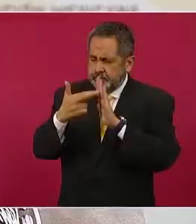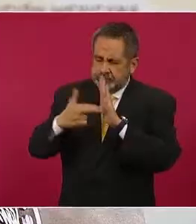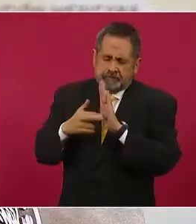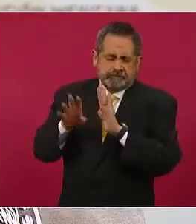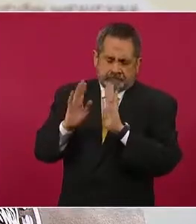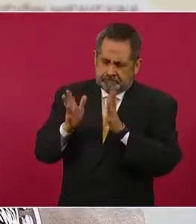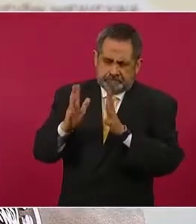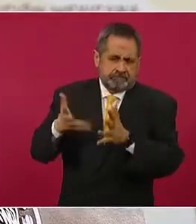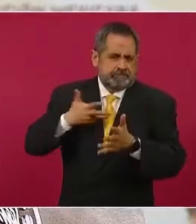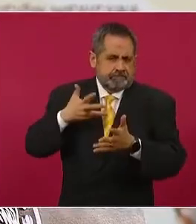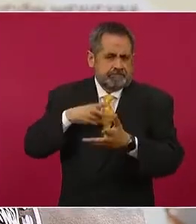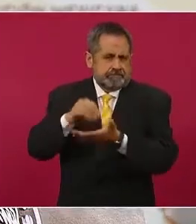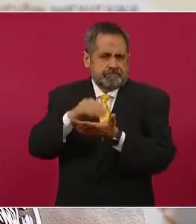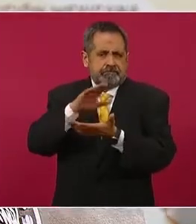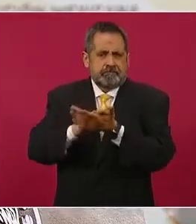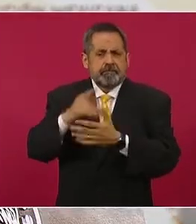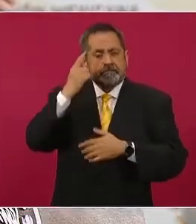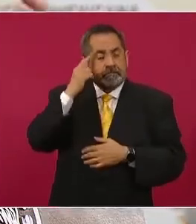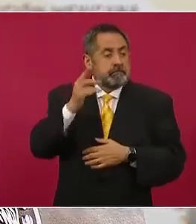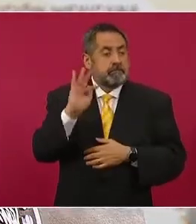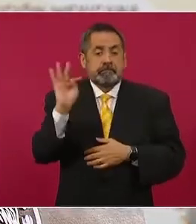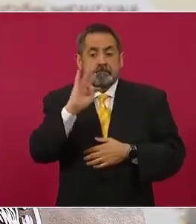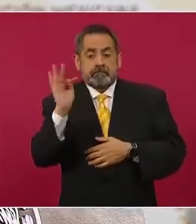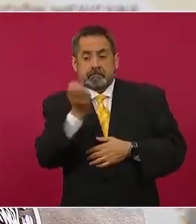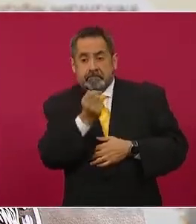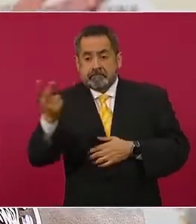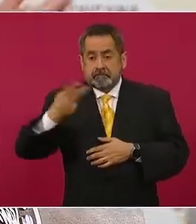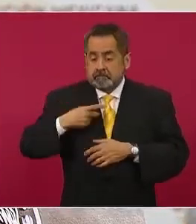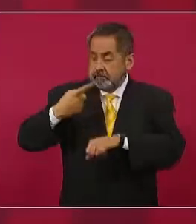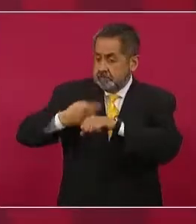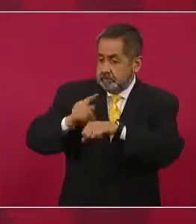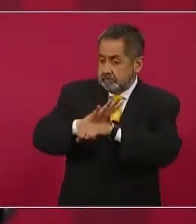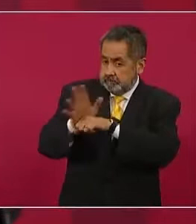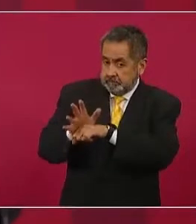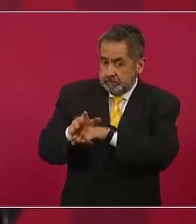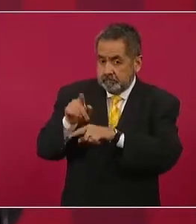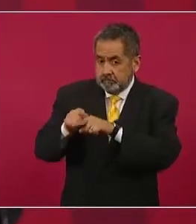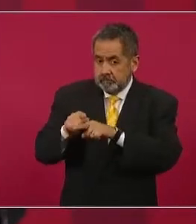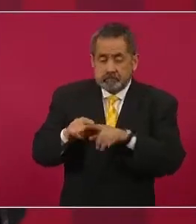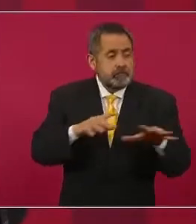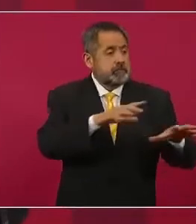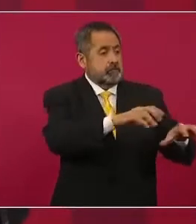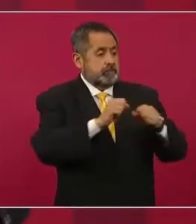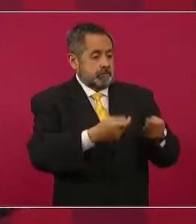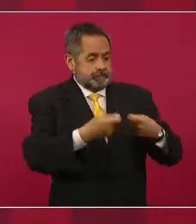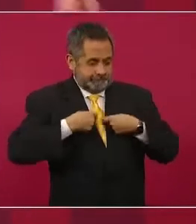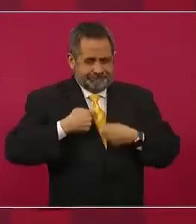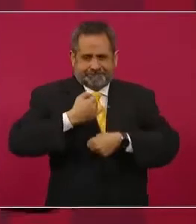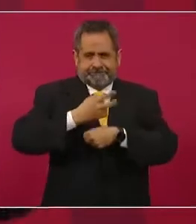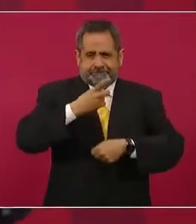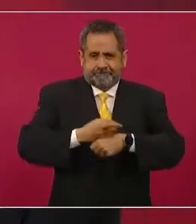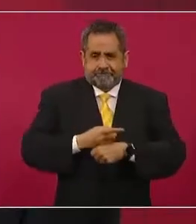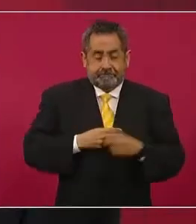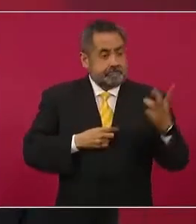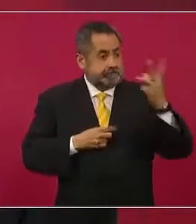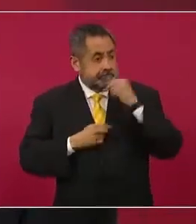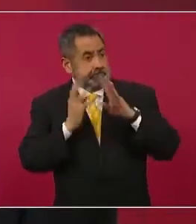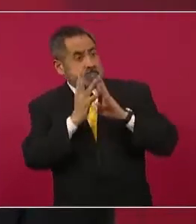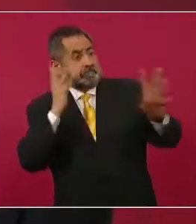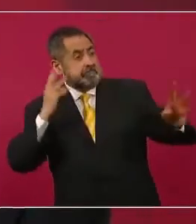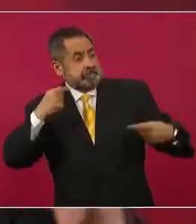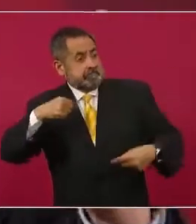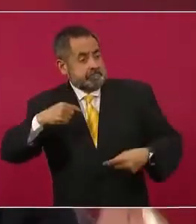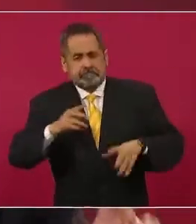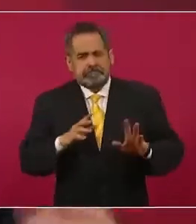del Seguro Social para que alguien que esté contagiado de COVID pueda obtener su incapacidad laboral por ese